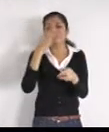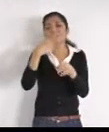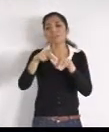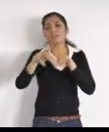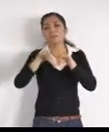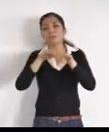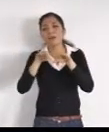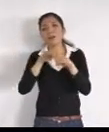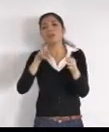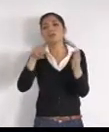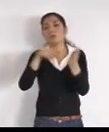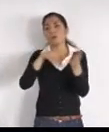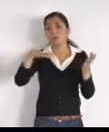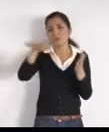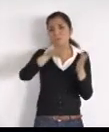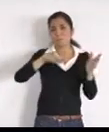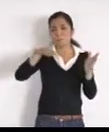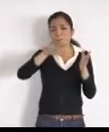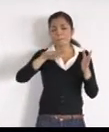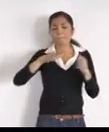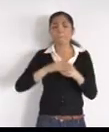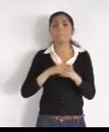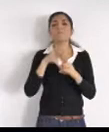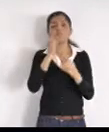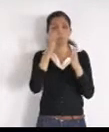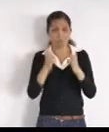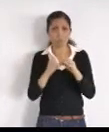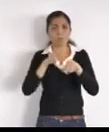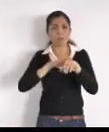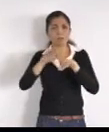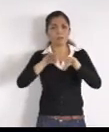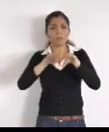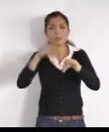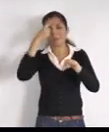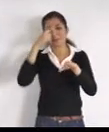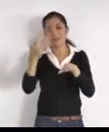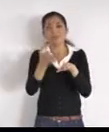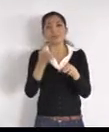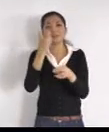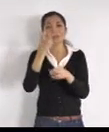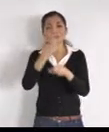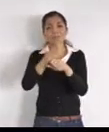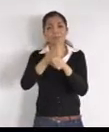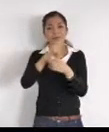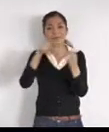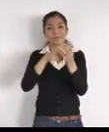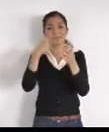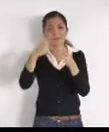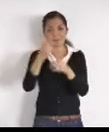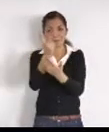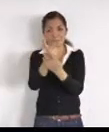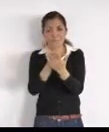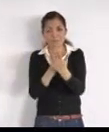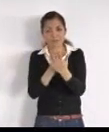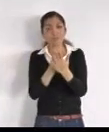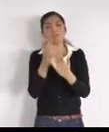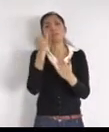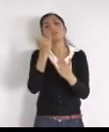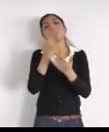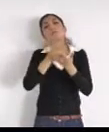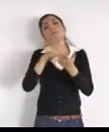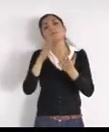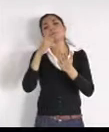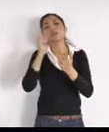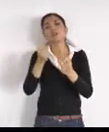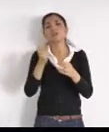la consolidación, de esta primera parte, del proyecto, y, en el caso, de una mala atención, en la Wabi, te pediría, por inbox, que nos pases tus datos,